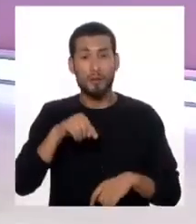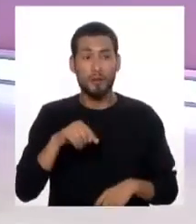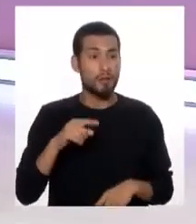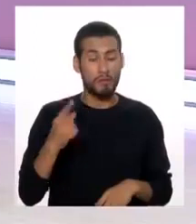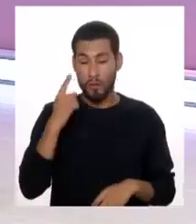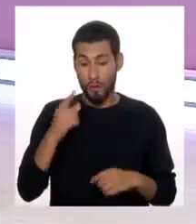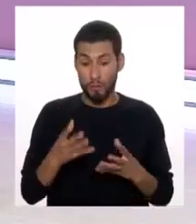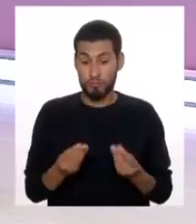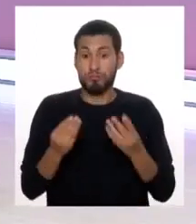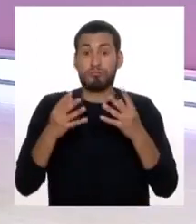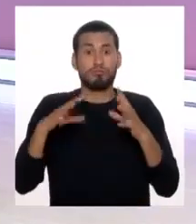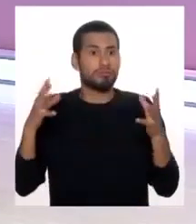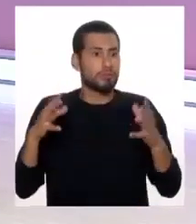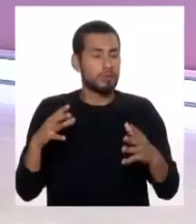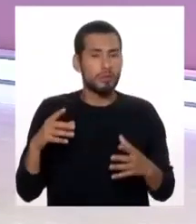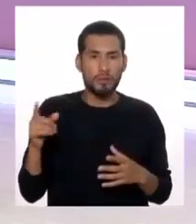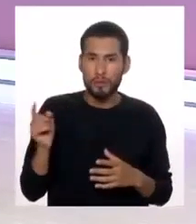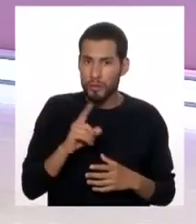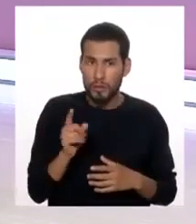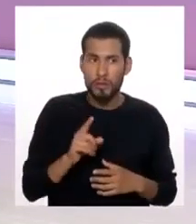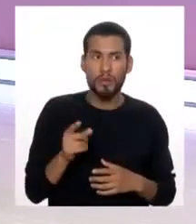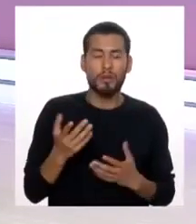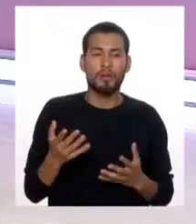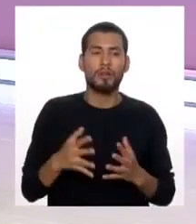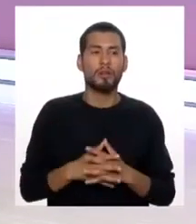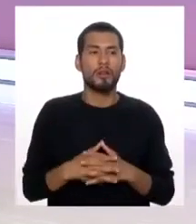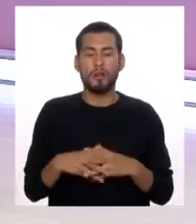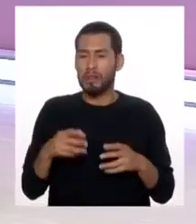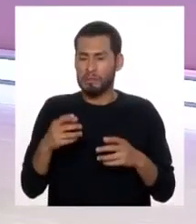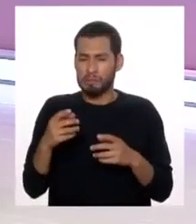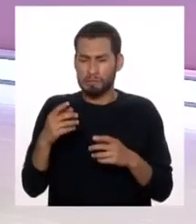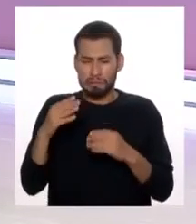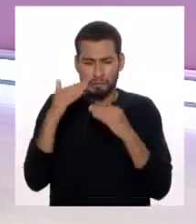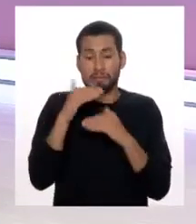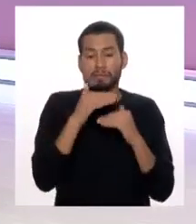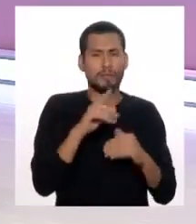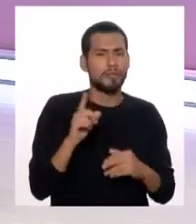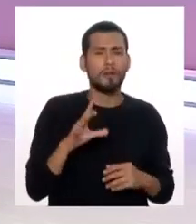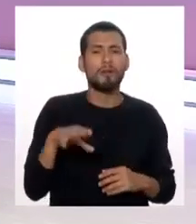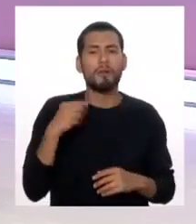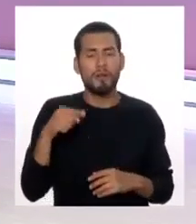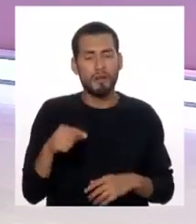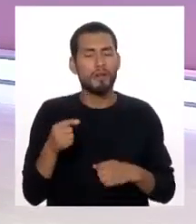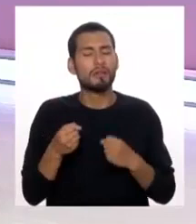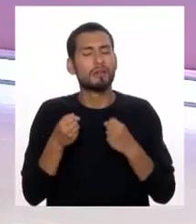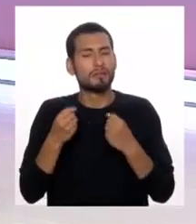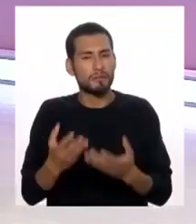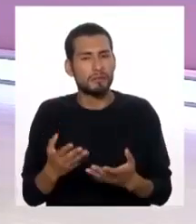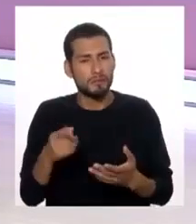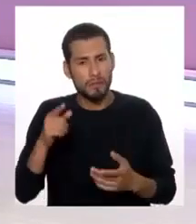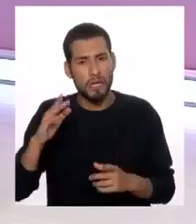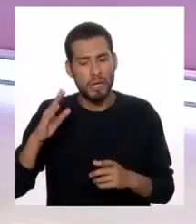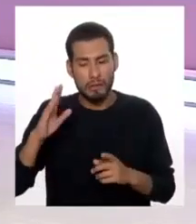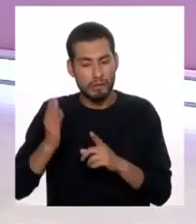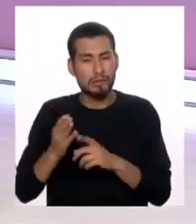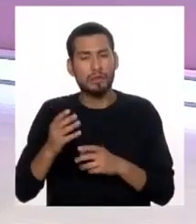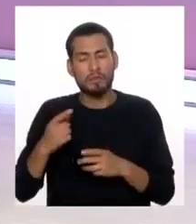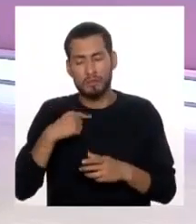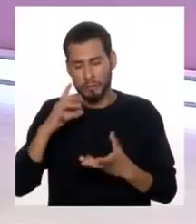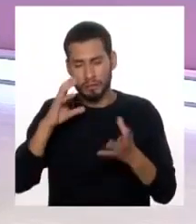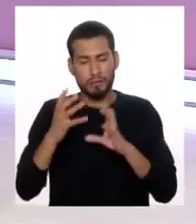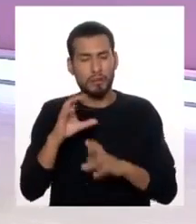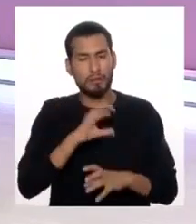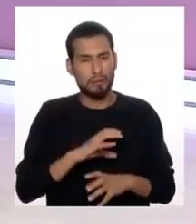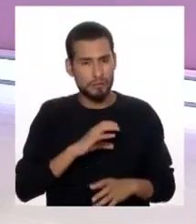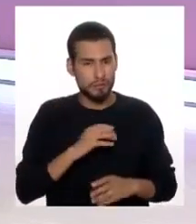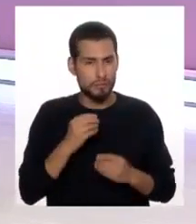excesivo, que no sea castrante, porque realmente eso puede inducir a conductas de castigo a la conducta